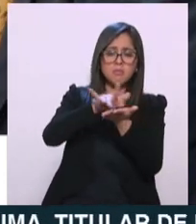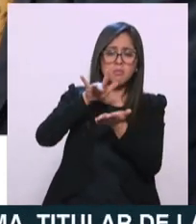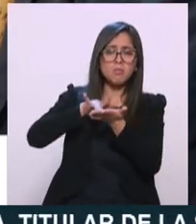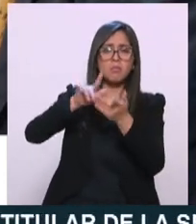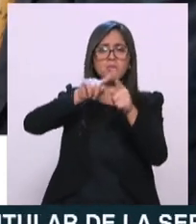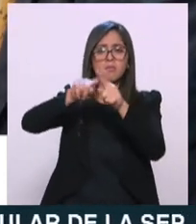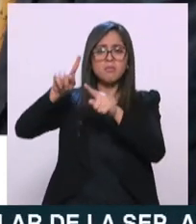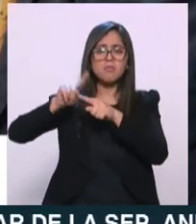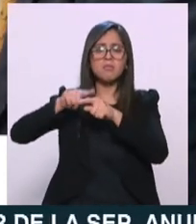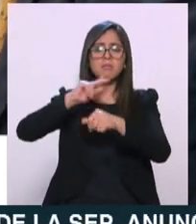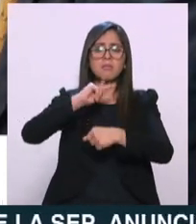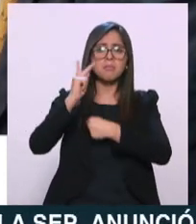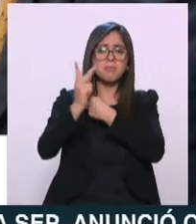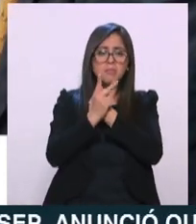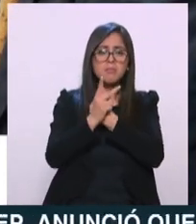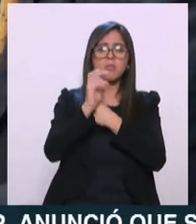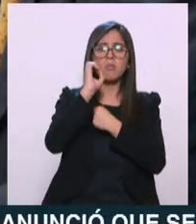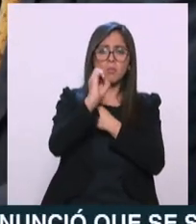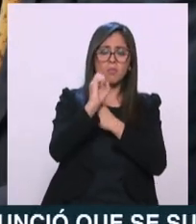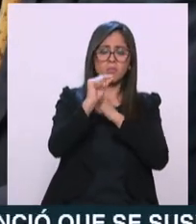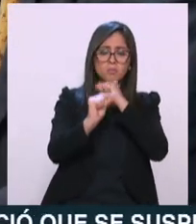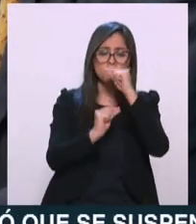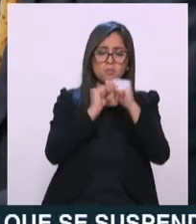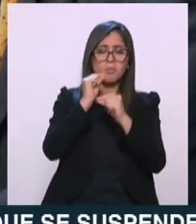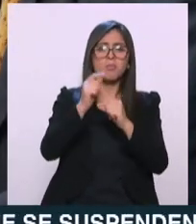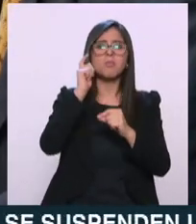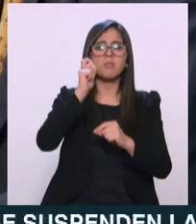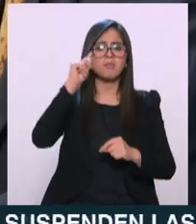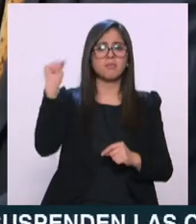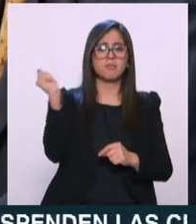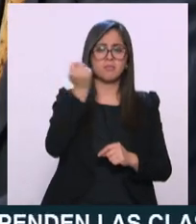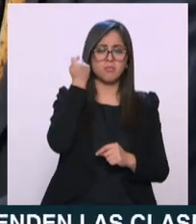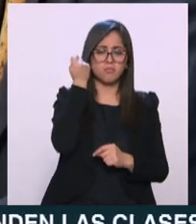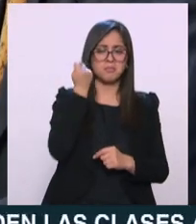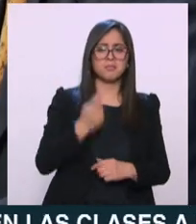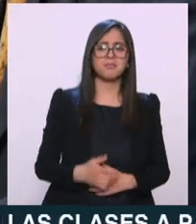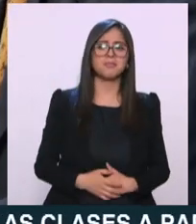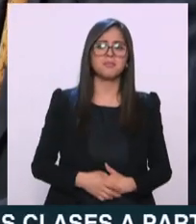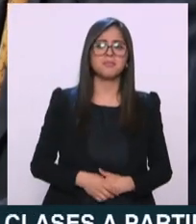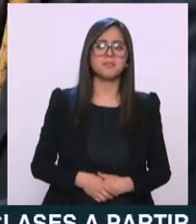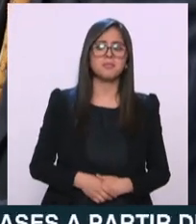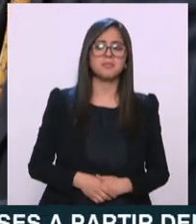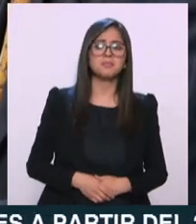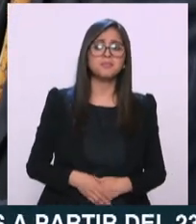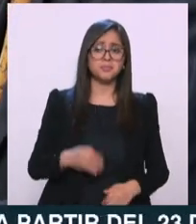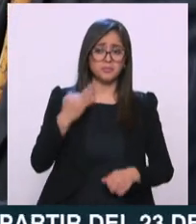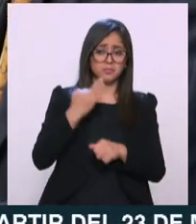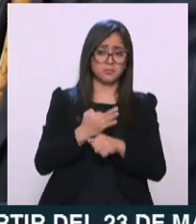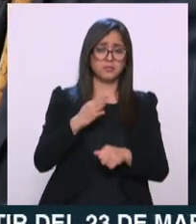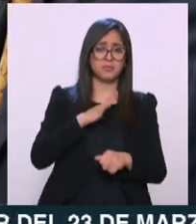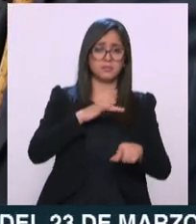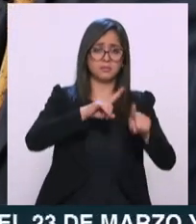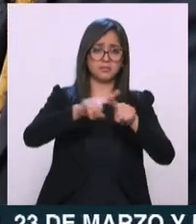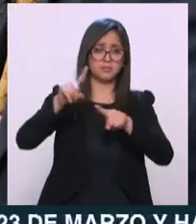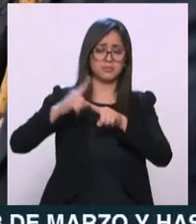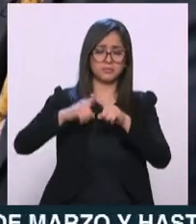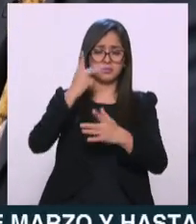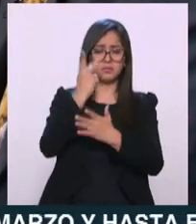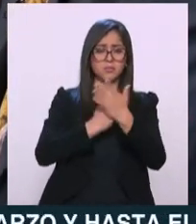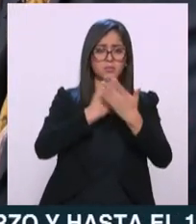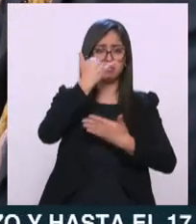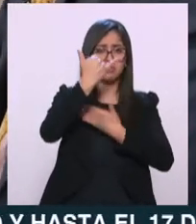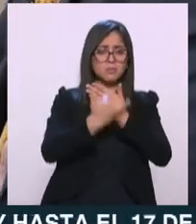o los primeros pasos de desarrollo tecnológico. Tenemos ya algunos proyectos bandera y la otra gran